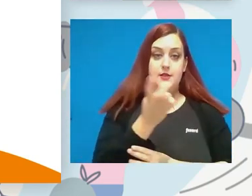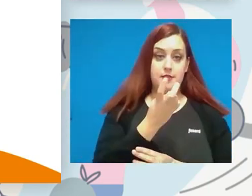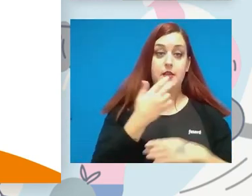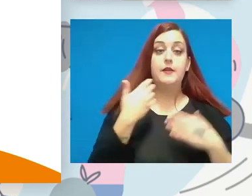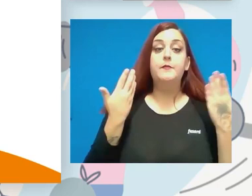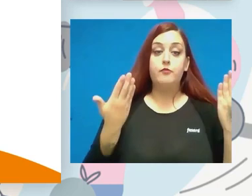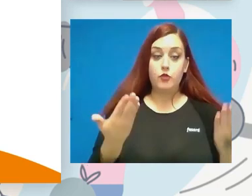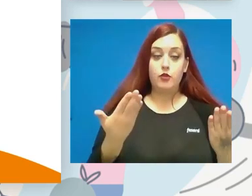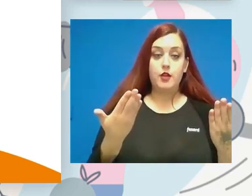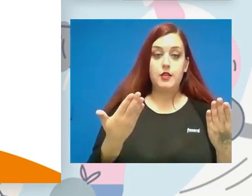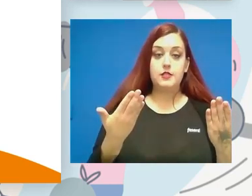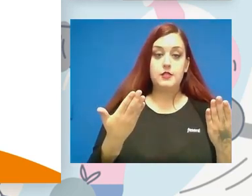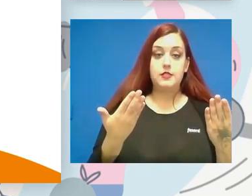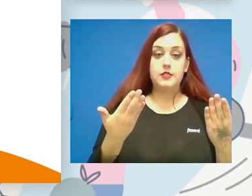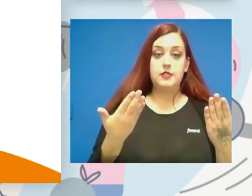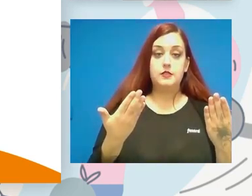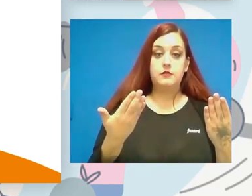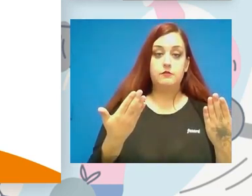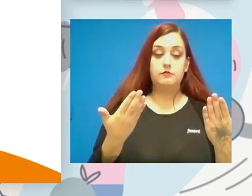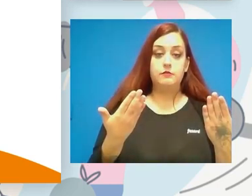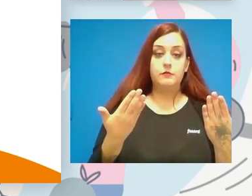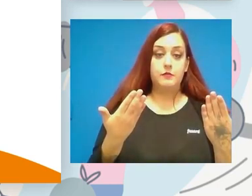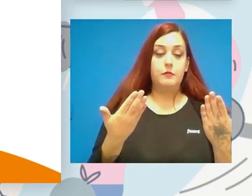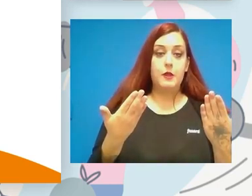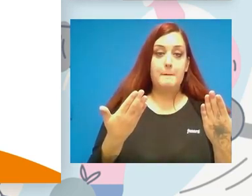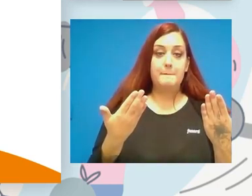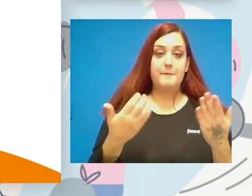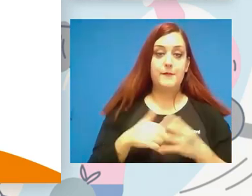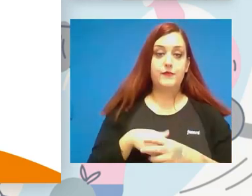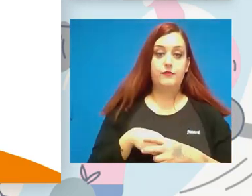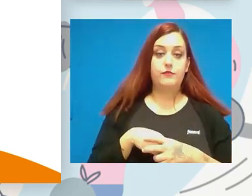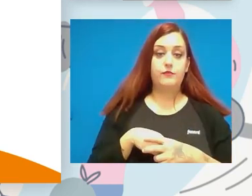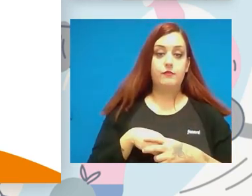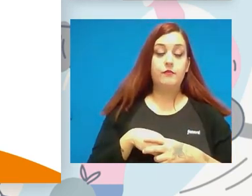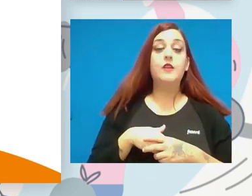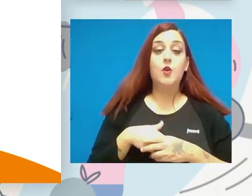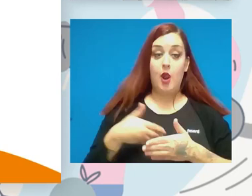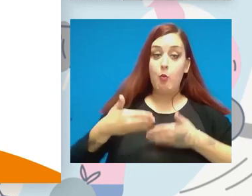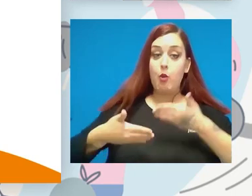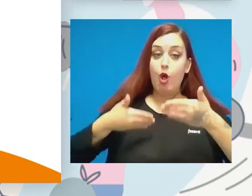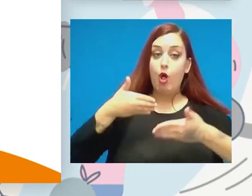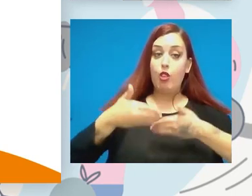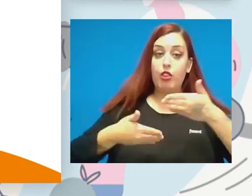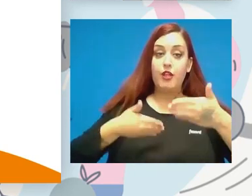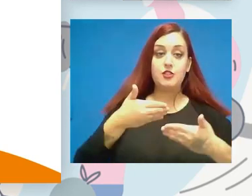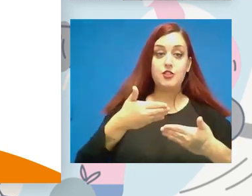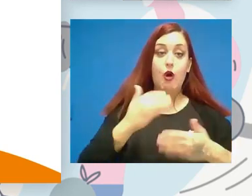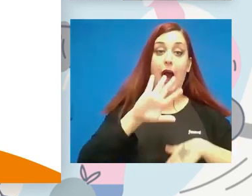se produce este proceso y no se llega a su fin,